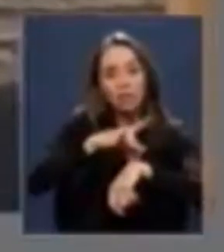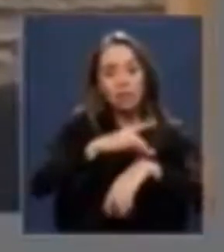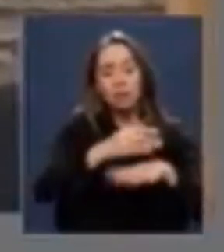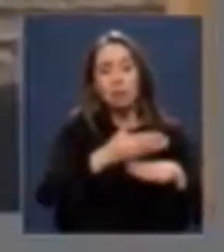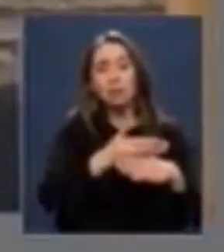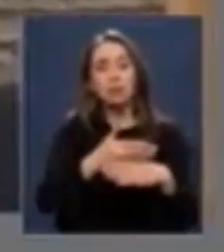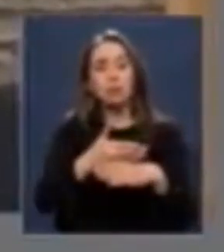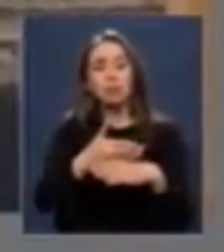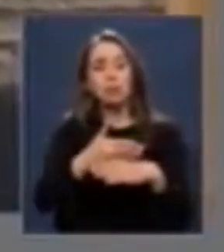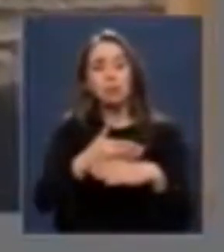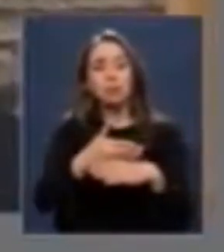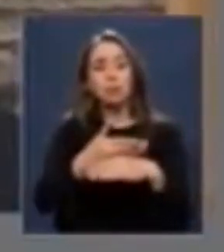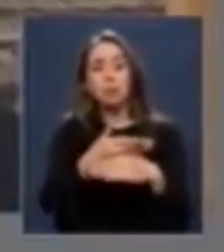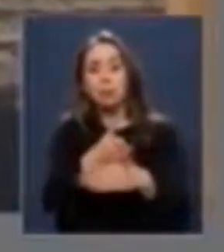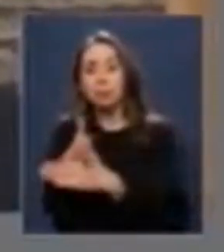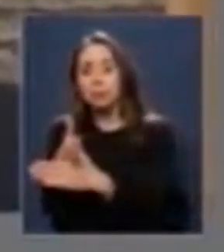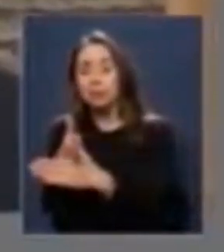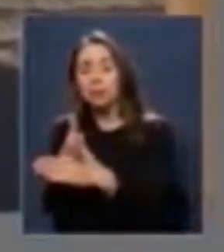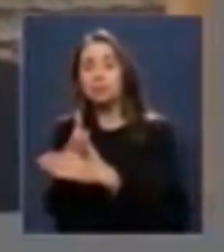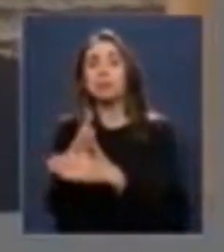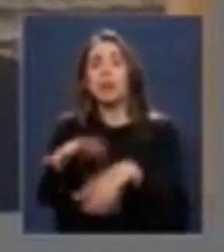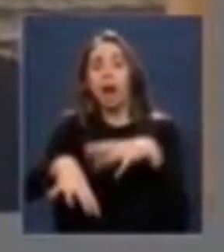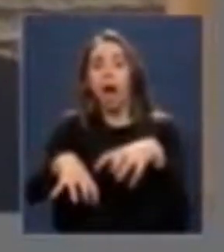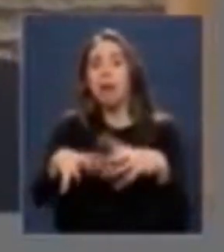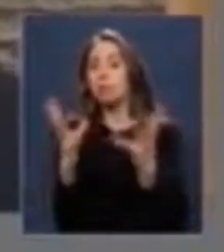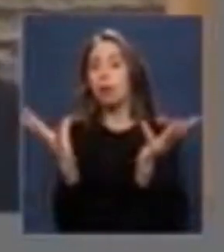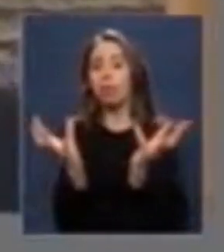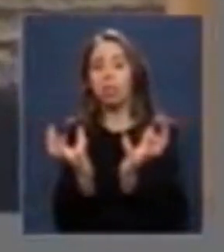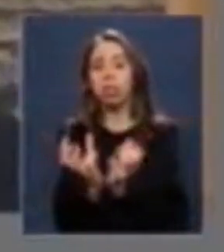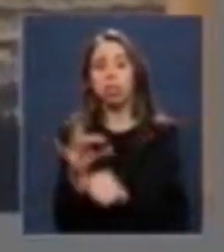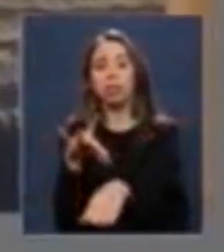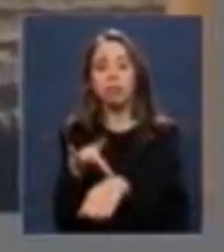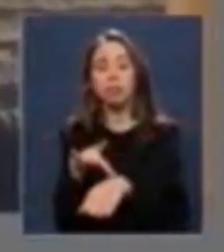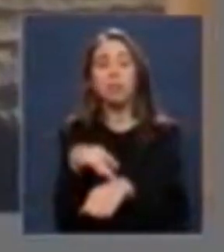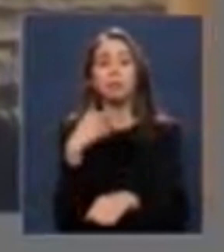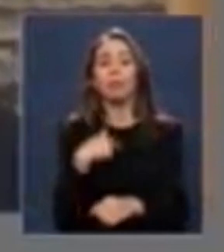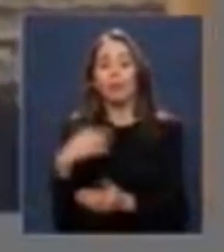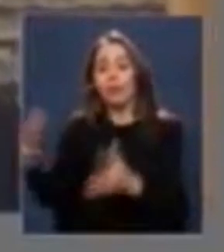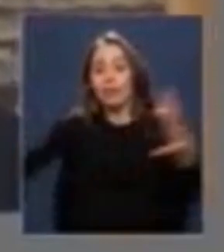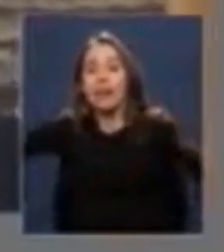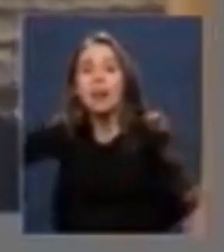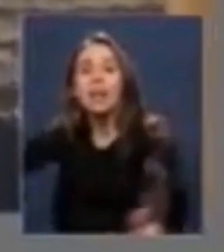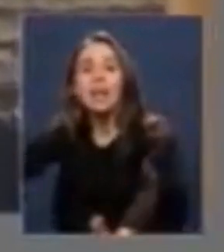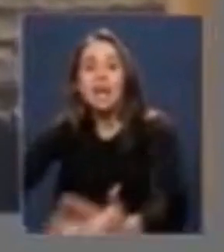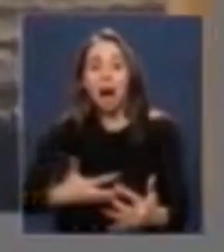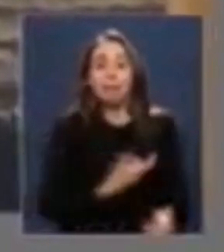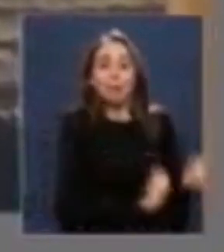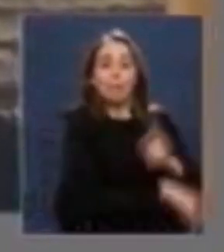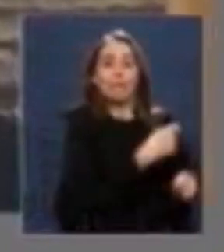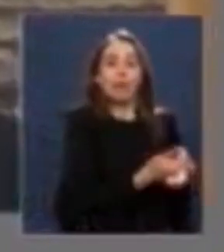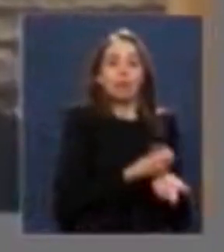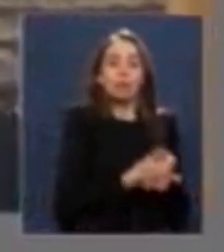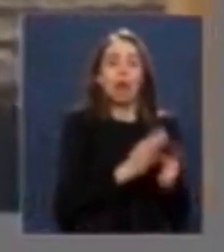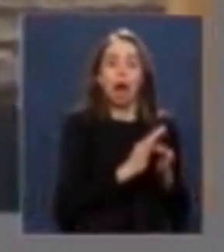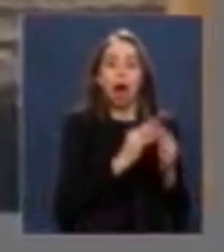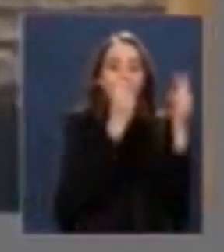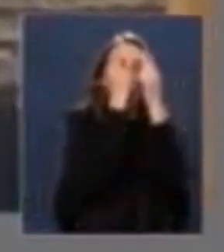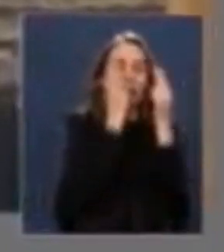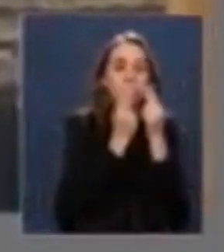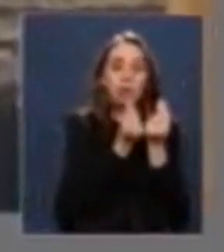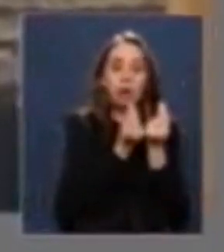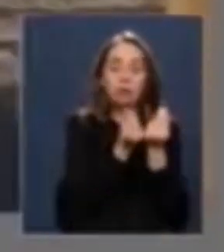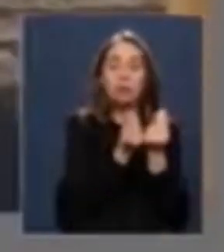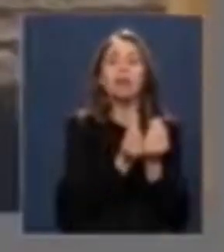largo plazo de los recursos pesqueros para luego poder lucrar con ellos. Esta pesca con explosivos se realiza